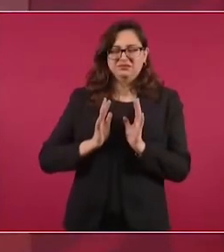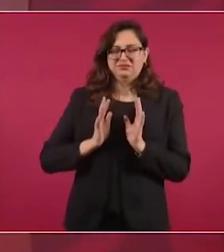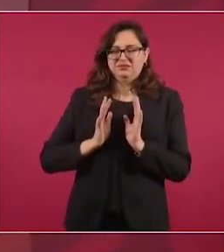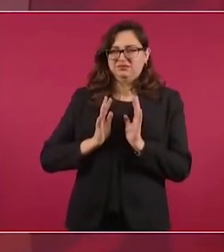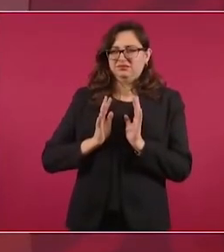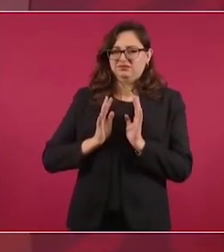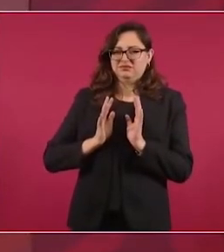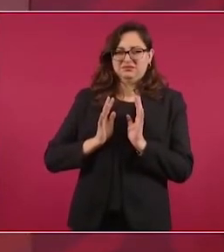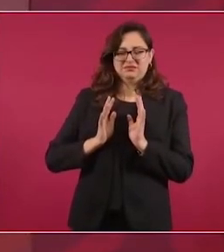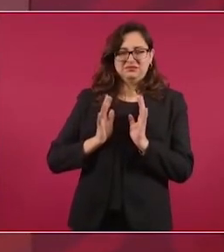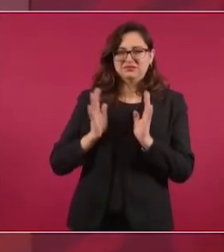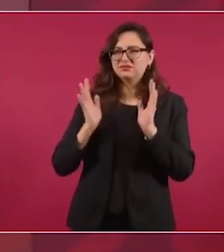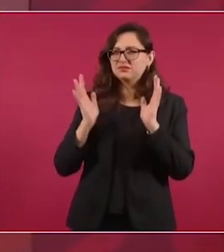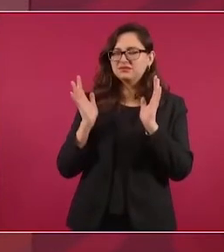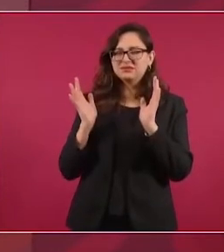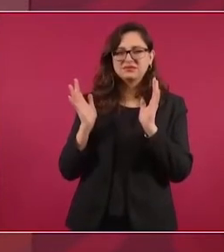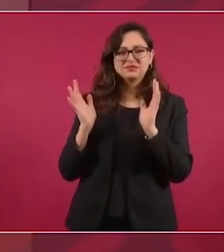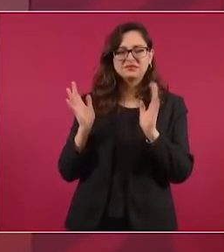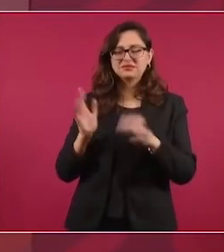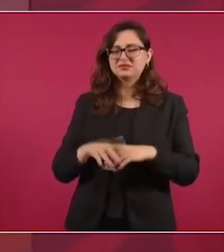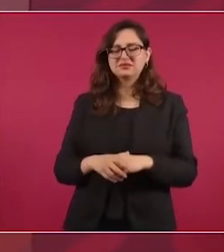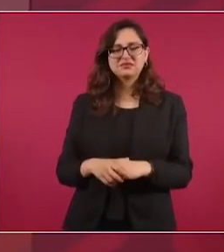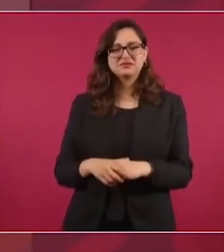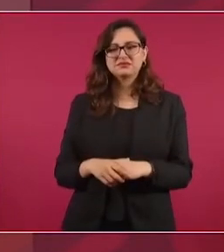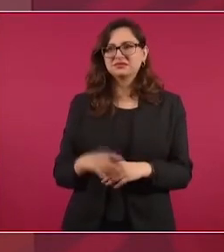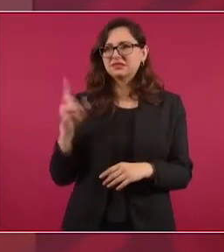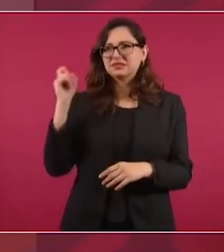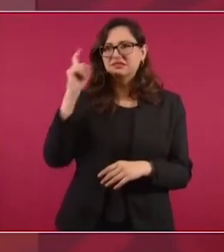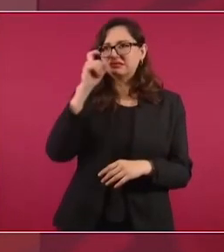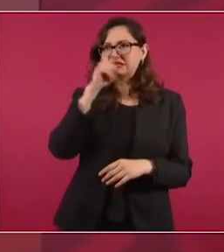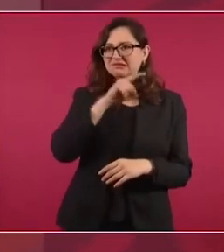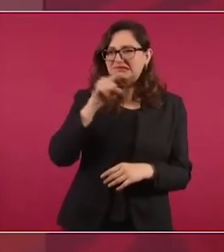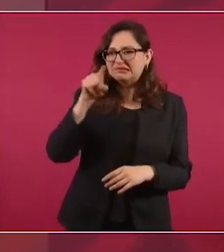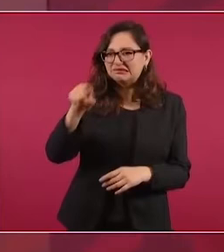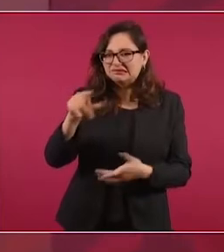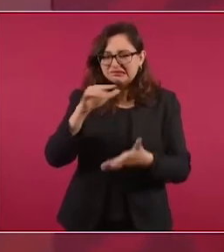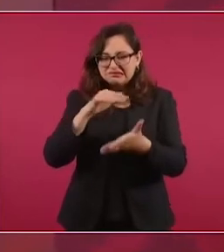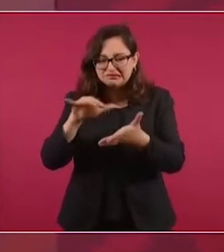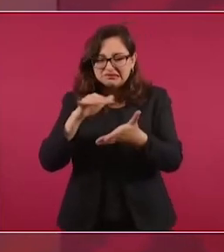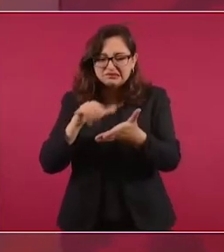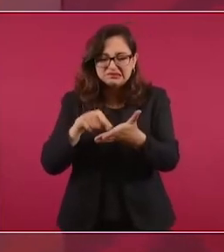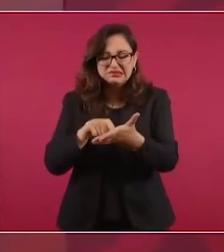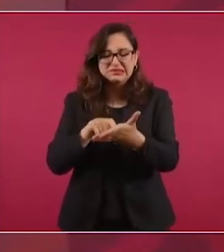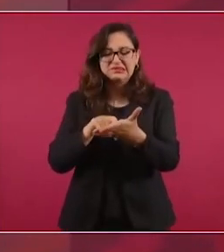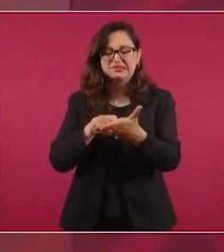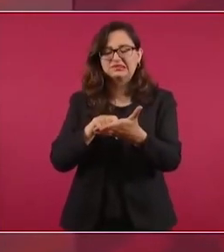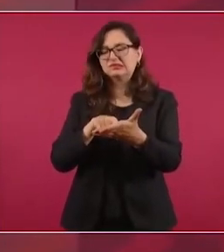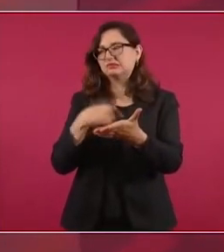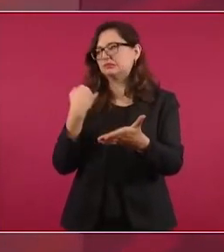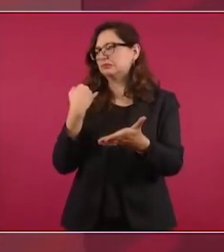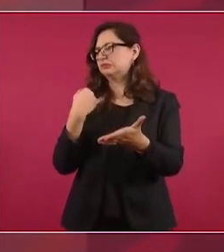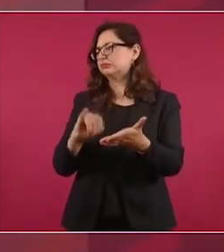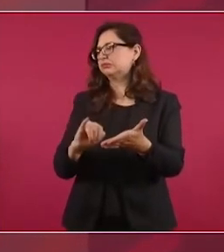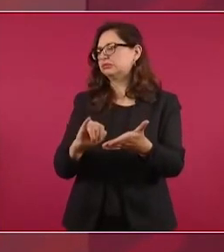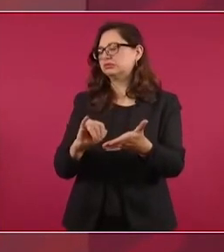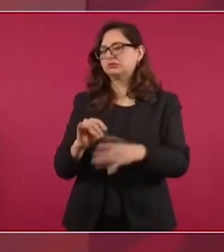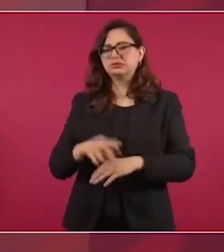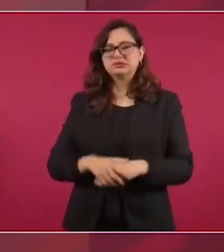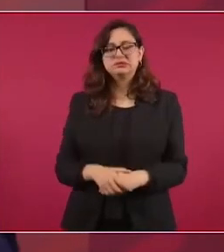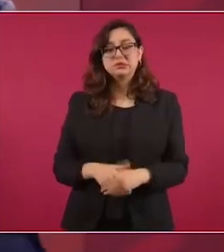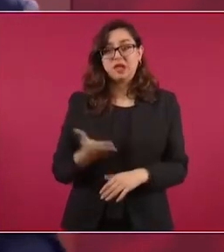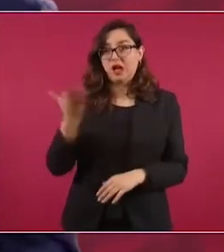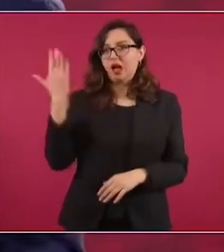lea algo de Vargas Llosa. Un gran